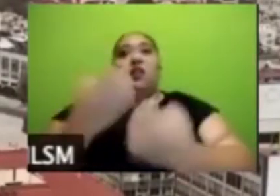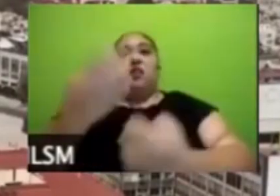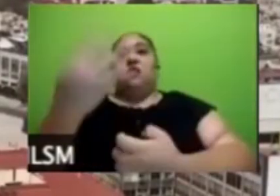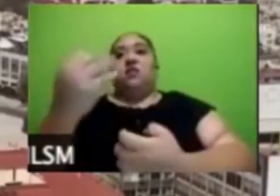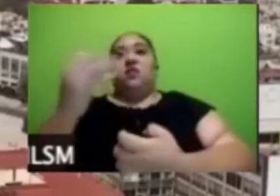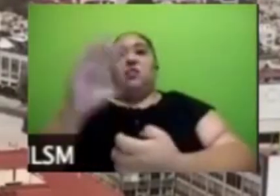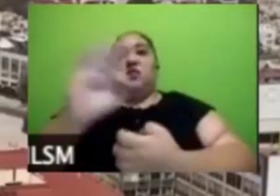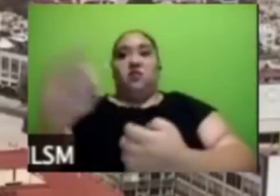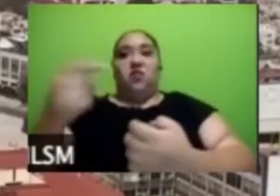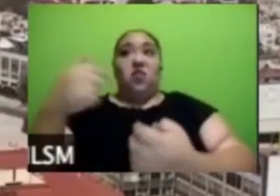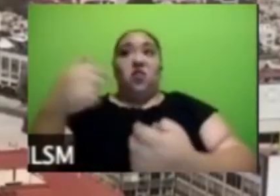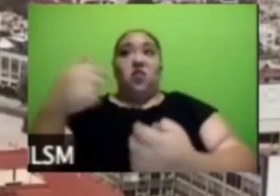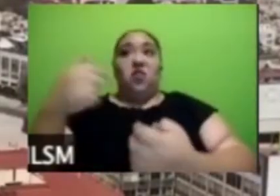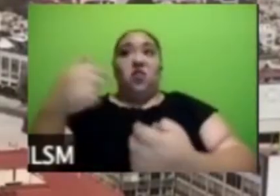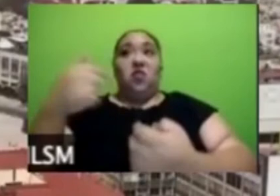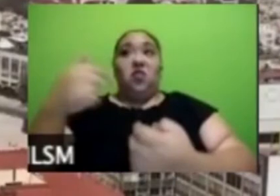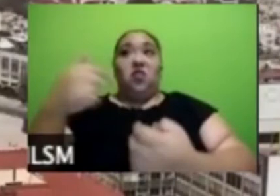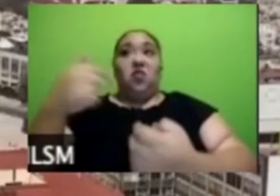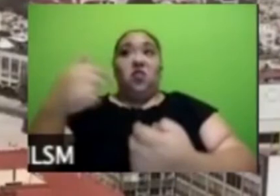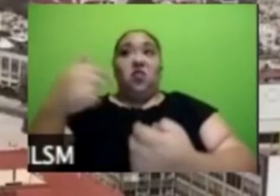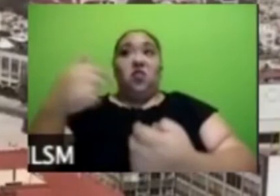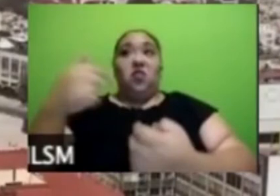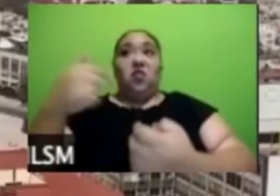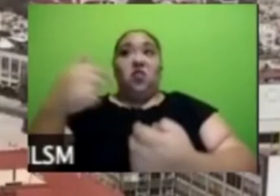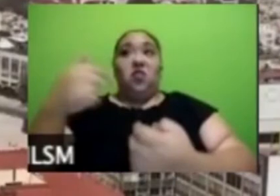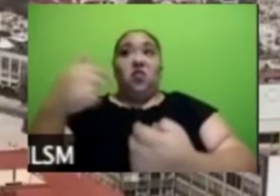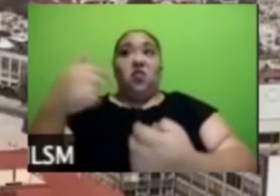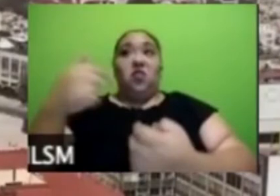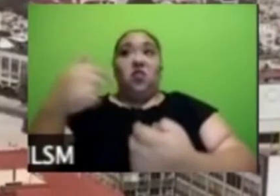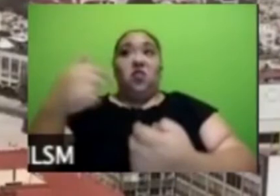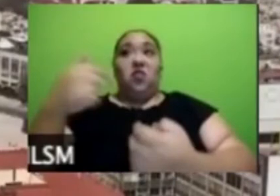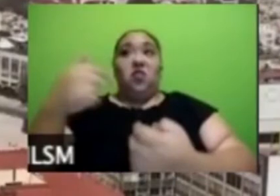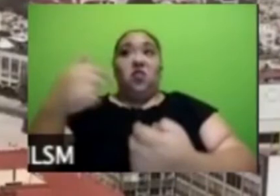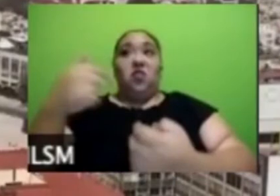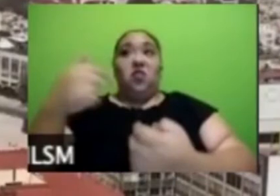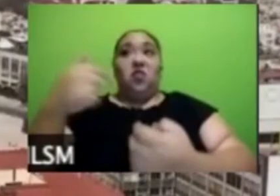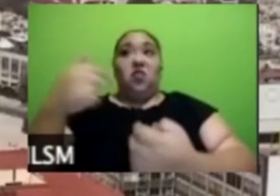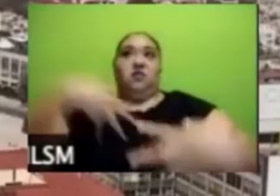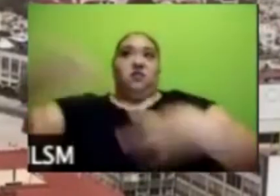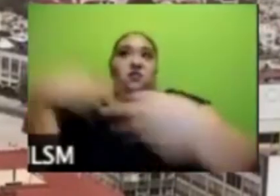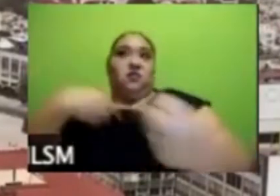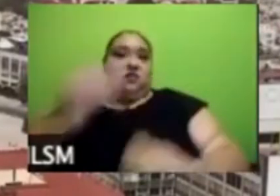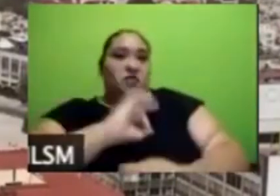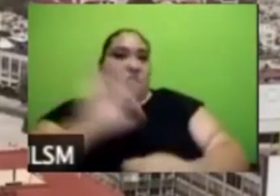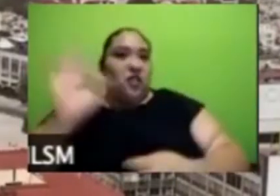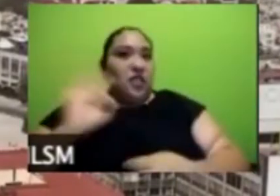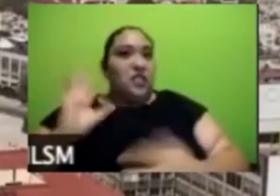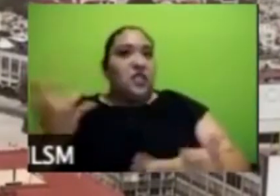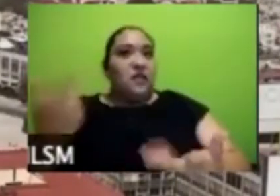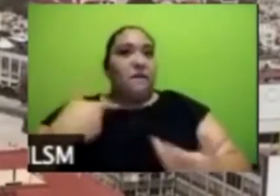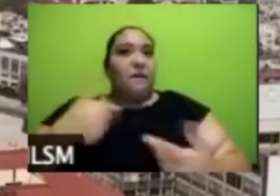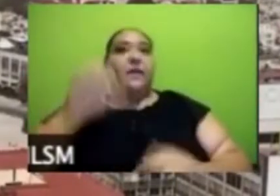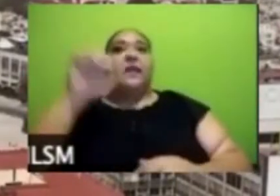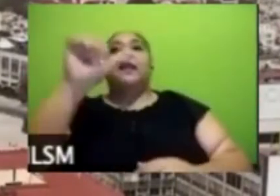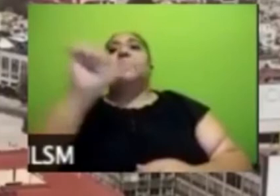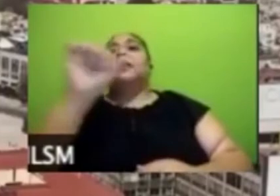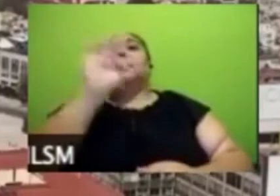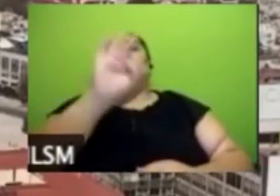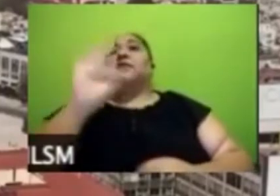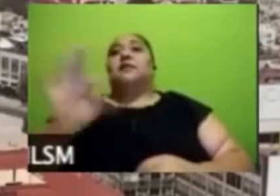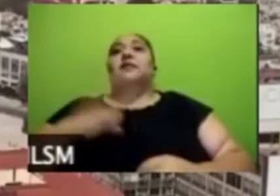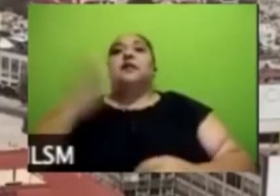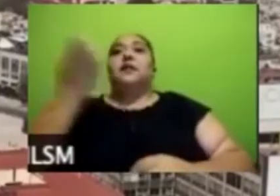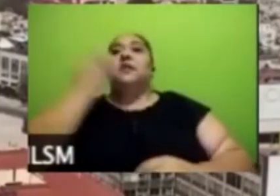no me atrevo en un bar ¿no? y las escuelas solamente 16% entonces yo creo que todo